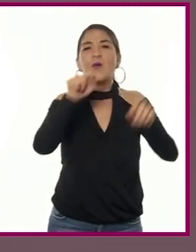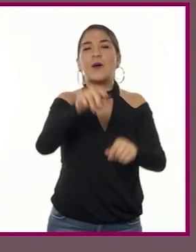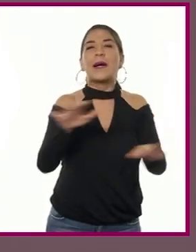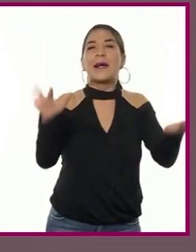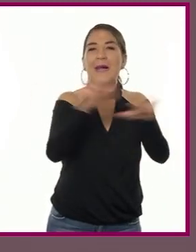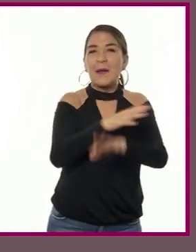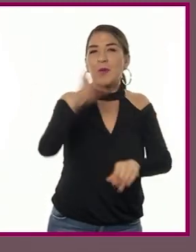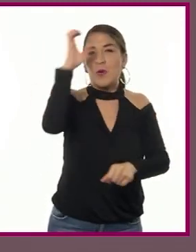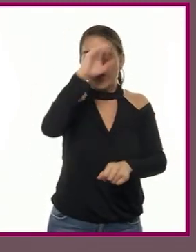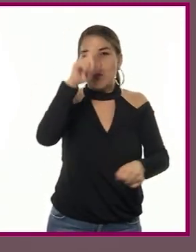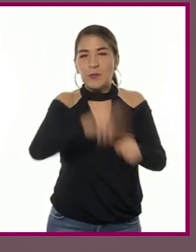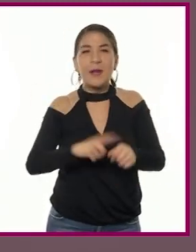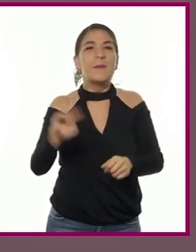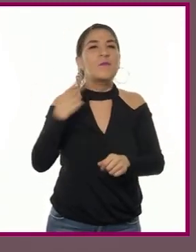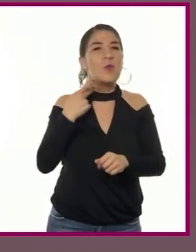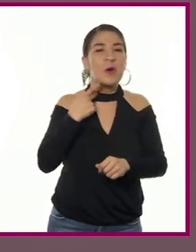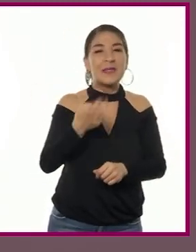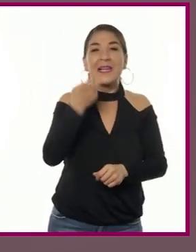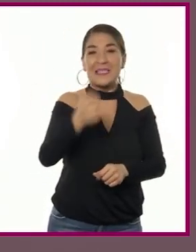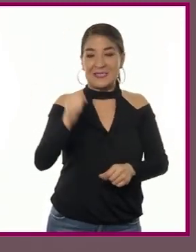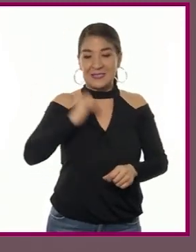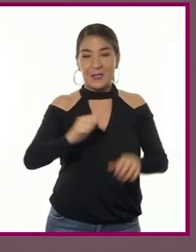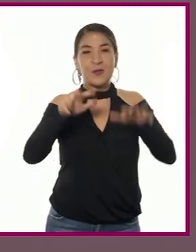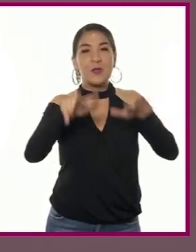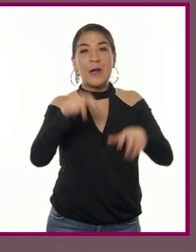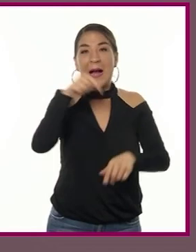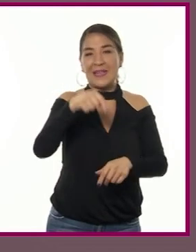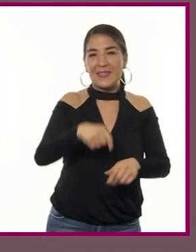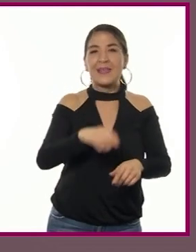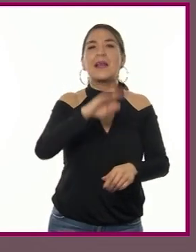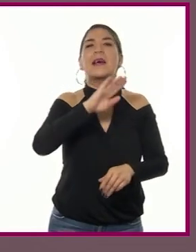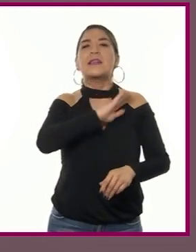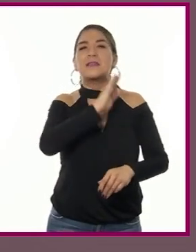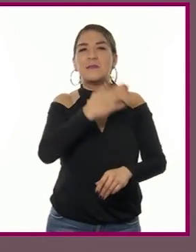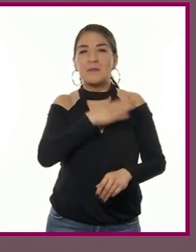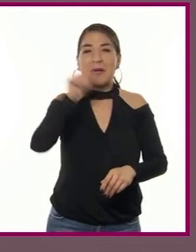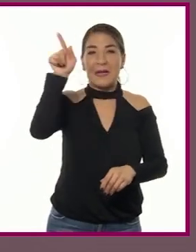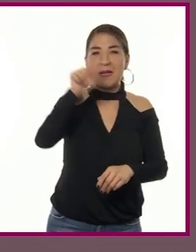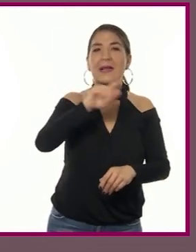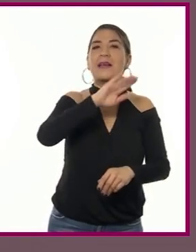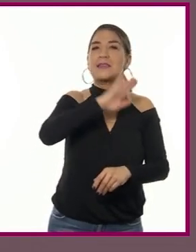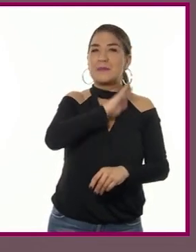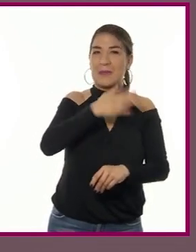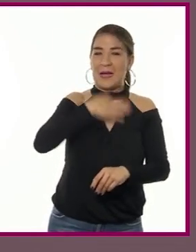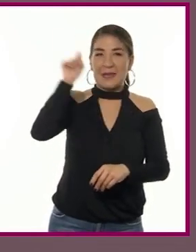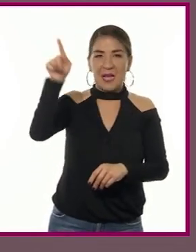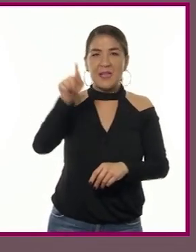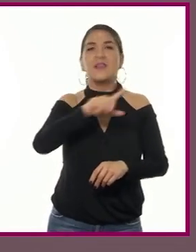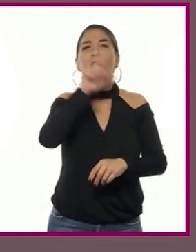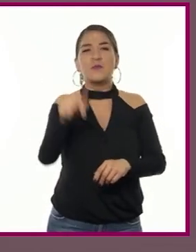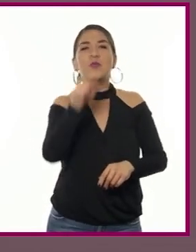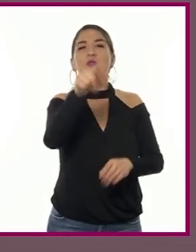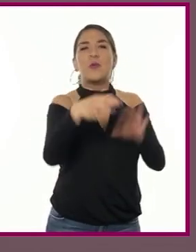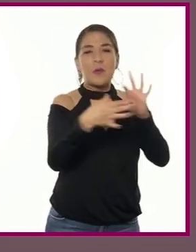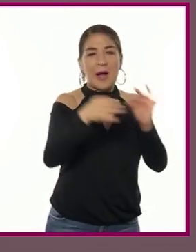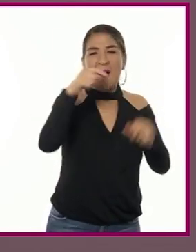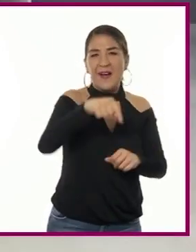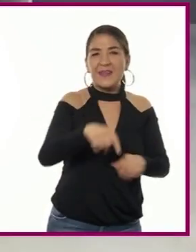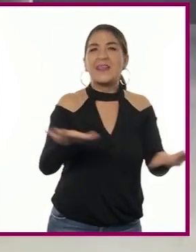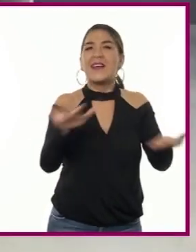del siglo XVIII en España y cómo estos repercutieron directamente en la Nueva España, mencionando algunos ejemplos.